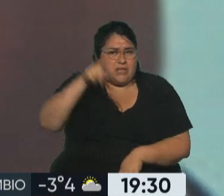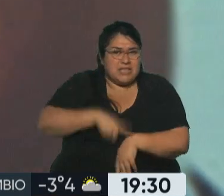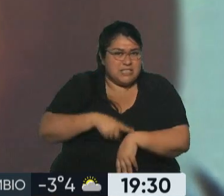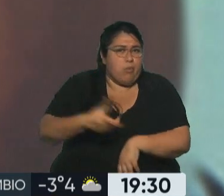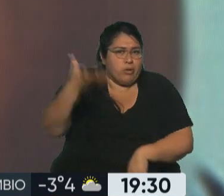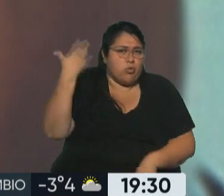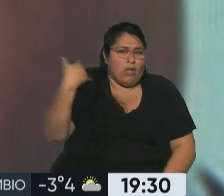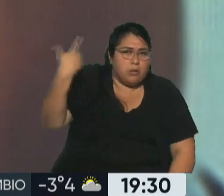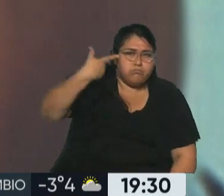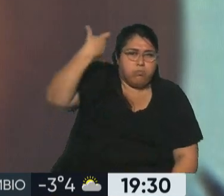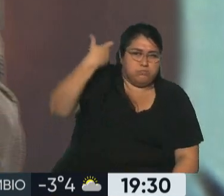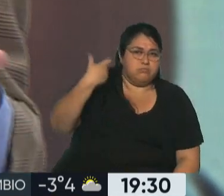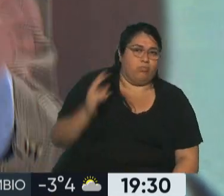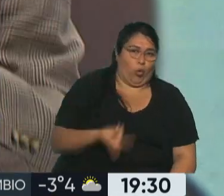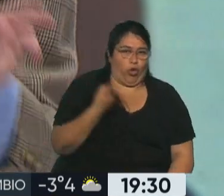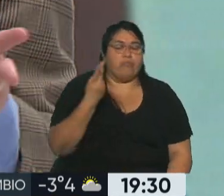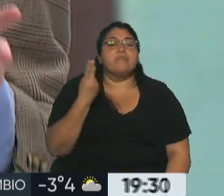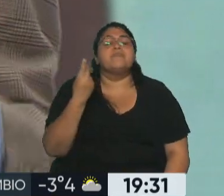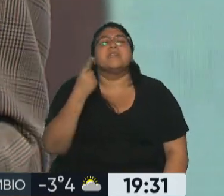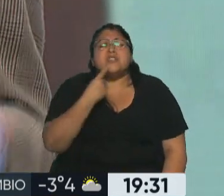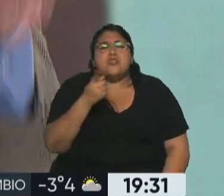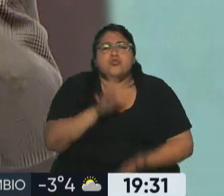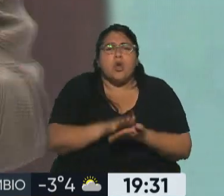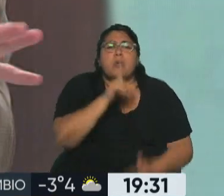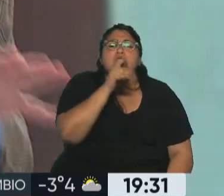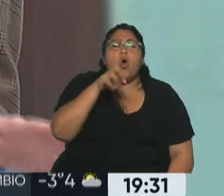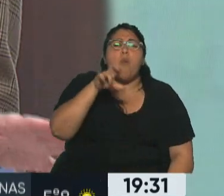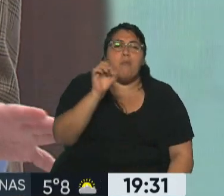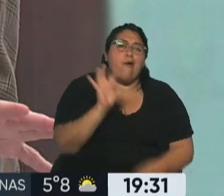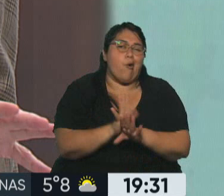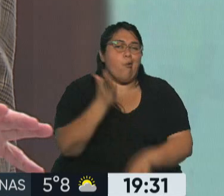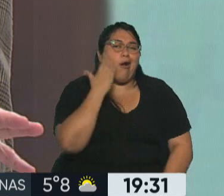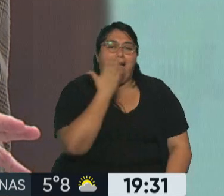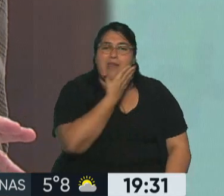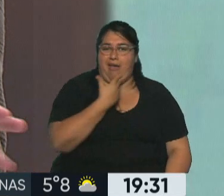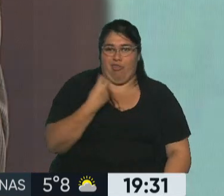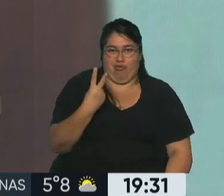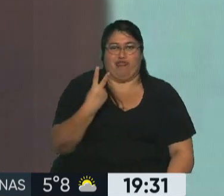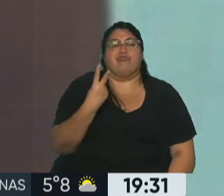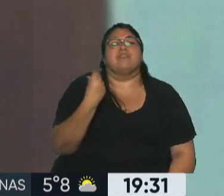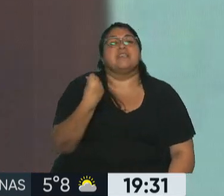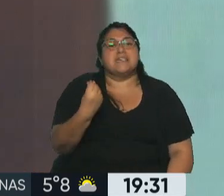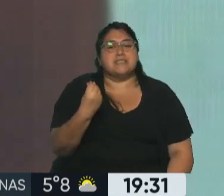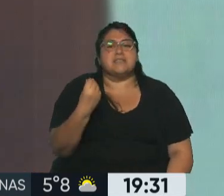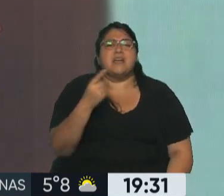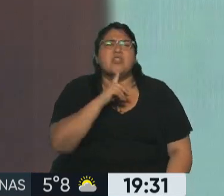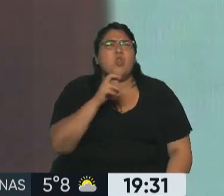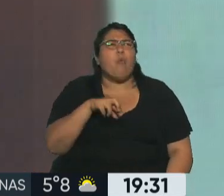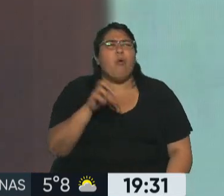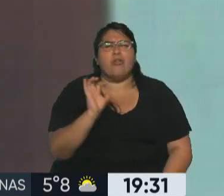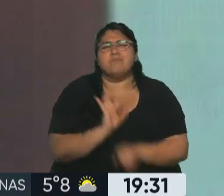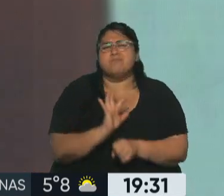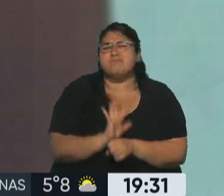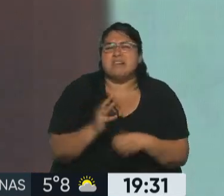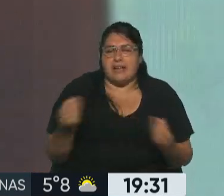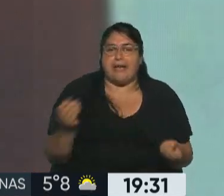El tema central te dijimos que es el tema del topo, el doble agente, un hombre que trabajaba para los Estados Unidos y que es un topo y juega